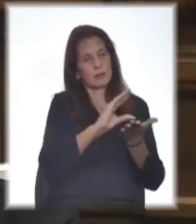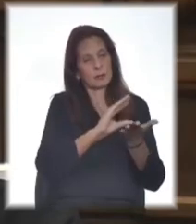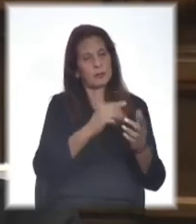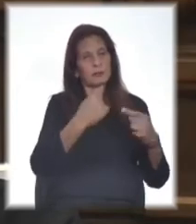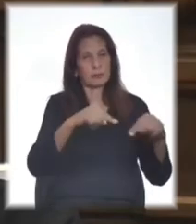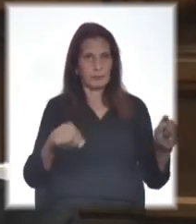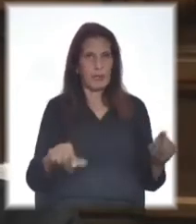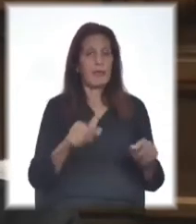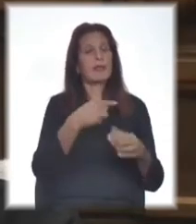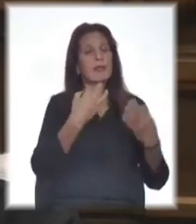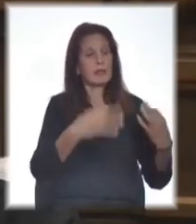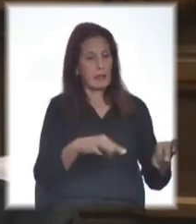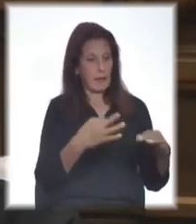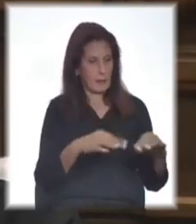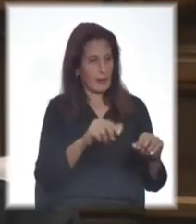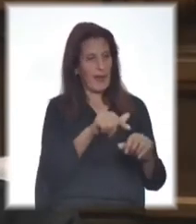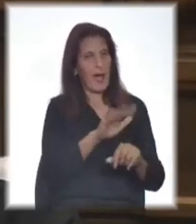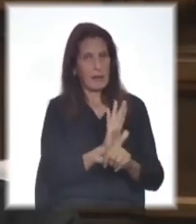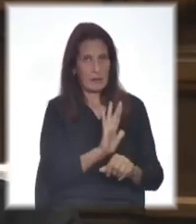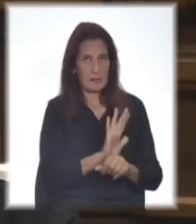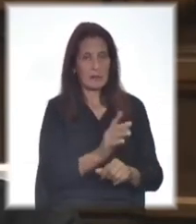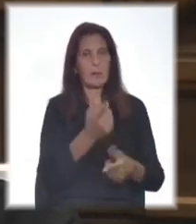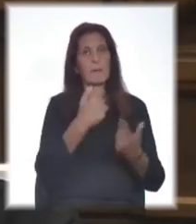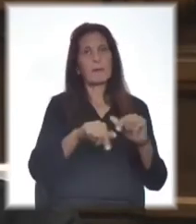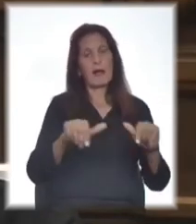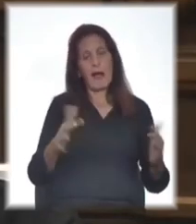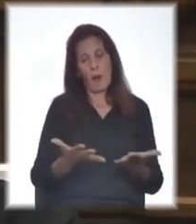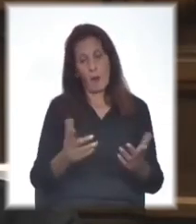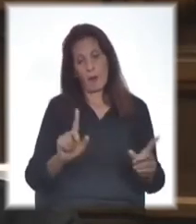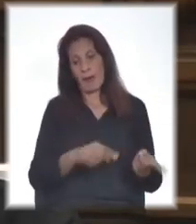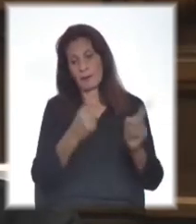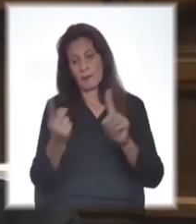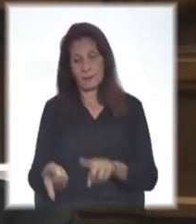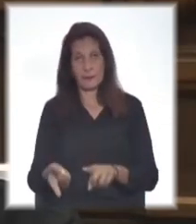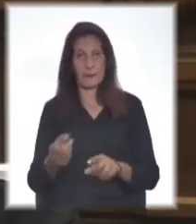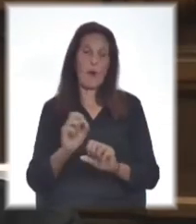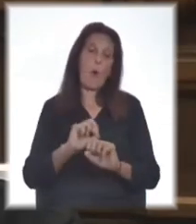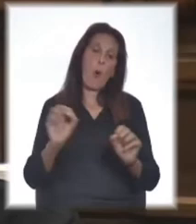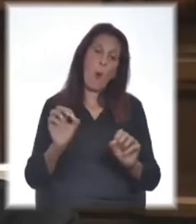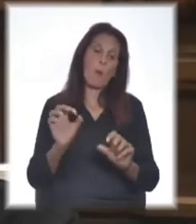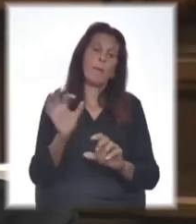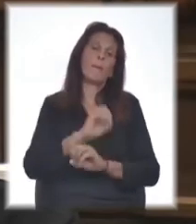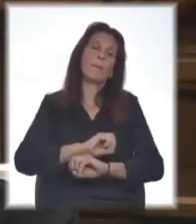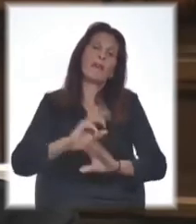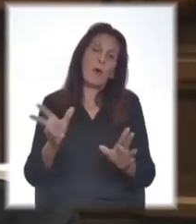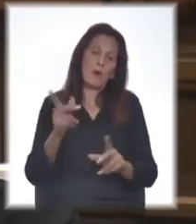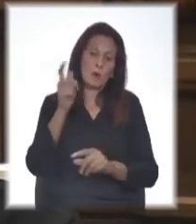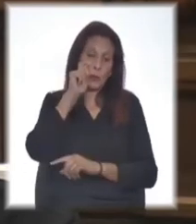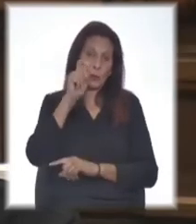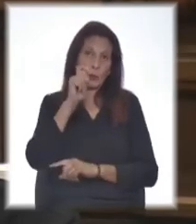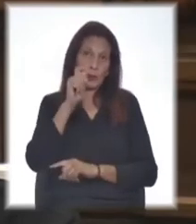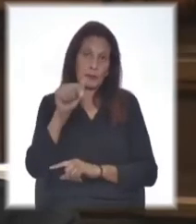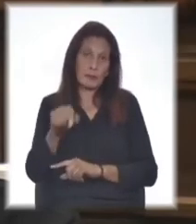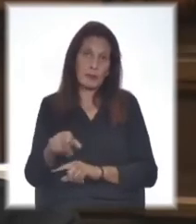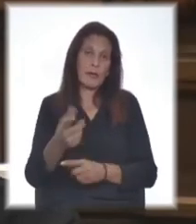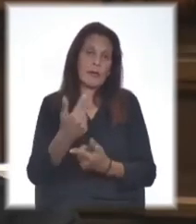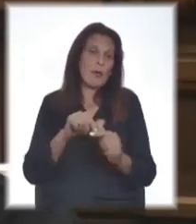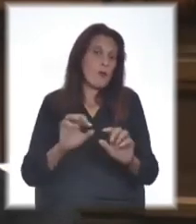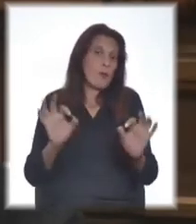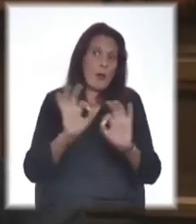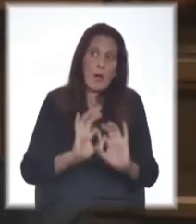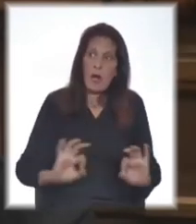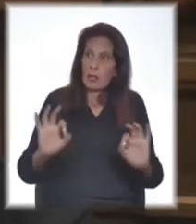está bien que así sea, así debe ser. Ahora, pasa lo mismo, o peor aún, en el sector turístico y no pasa nada.